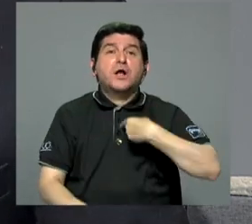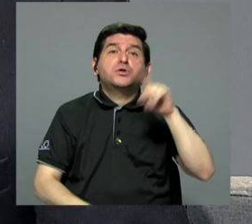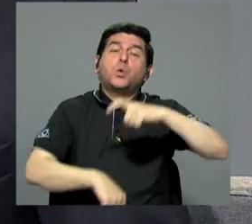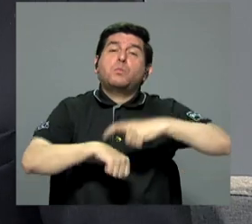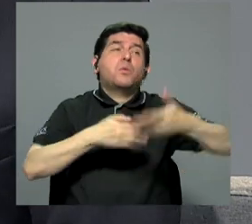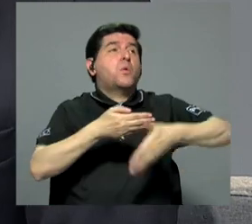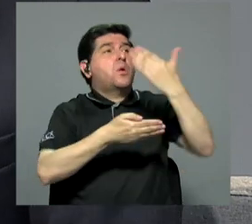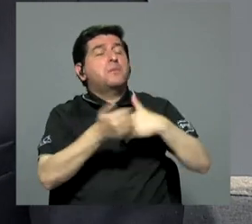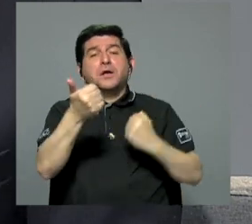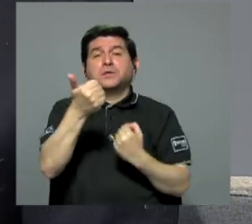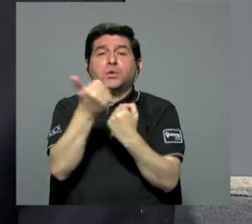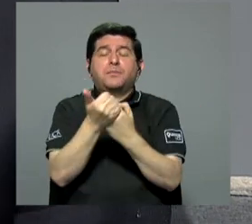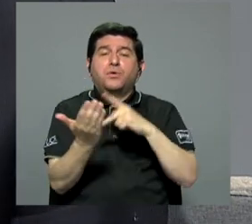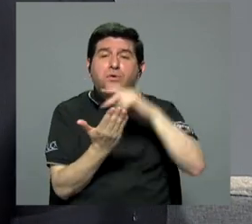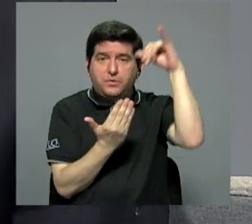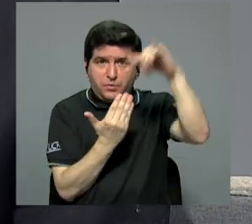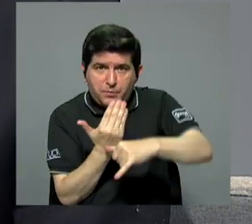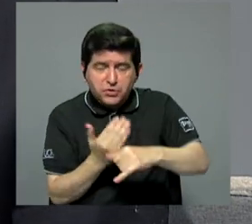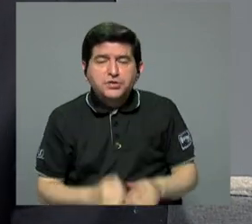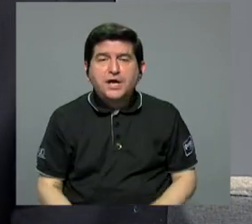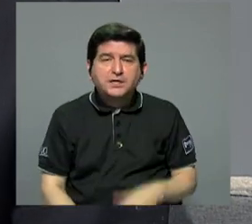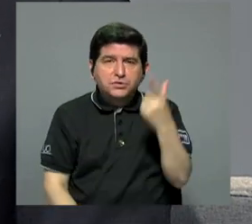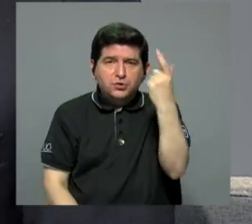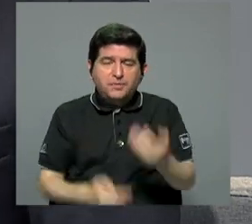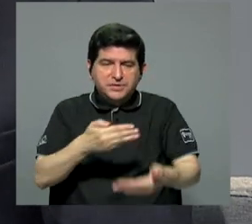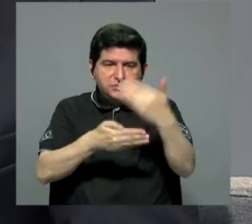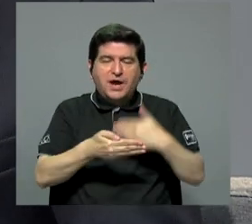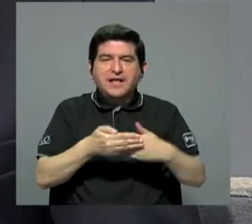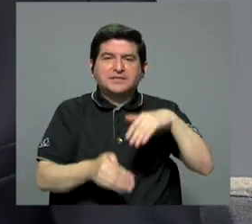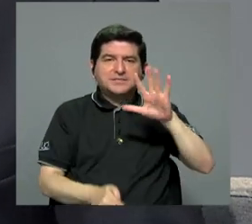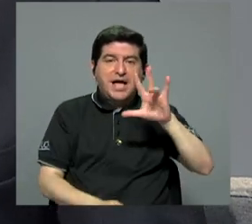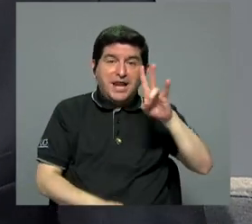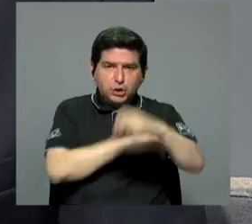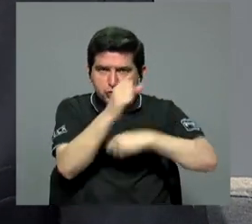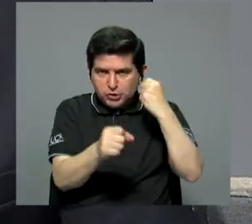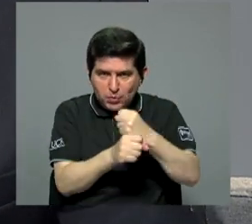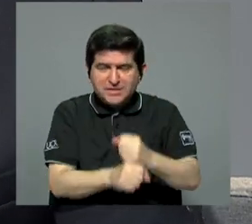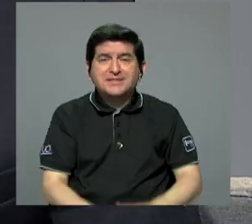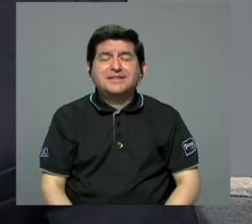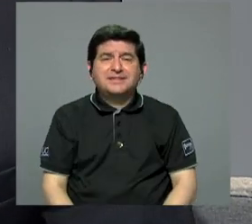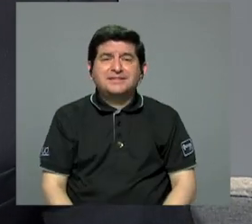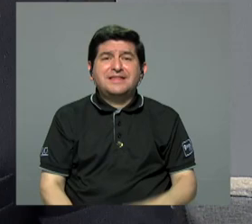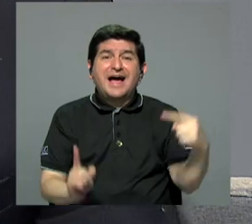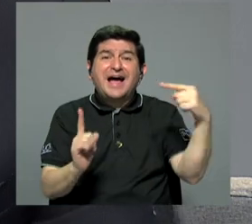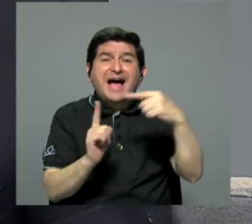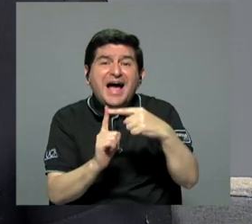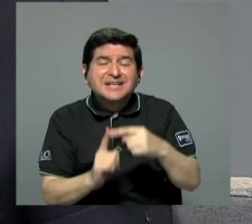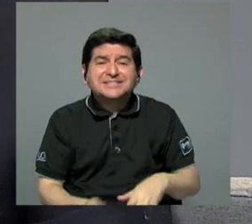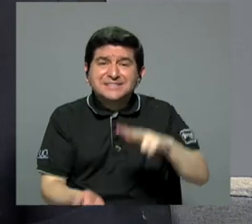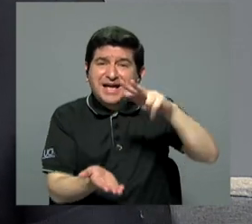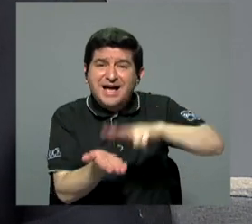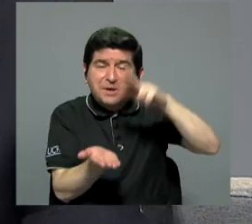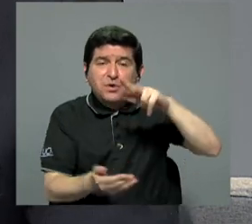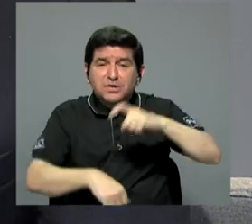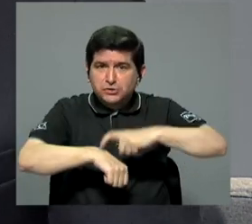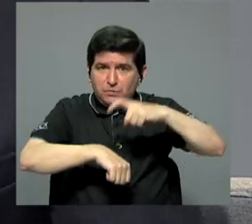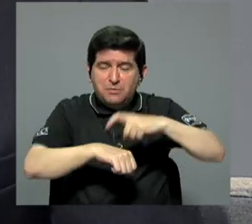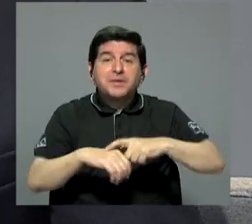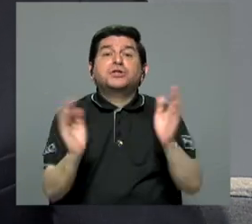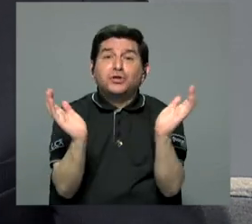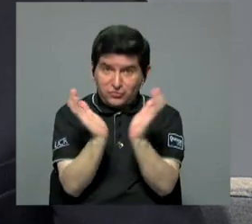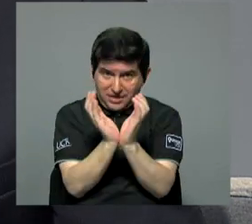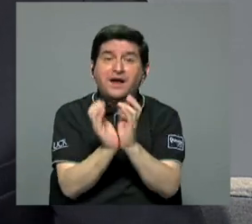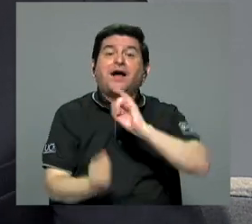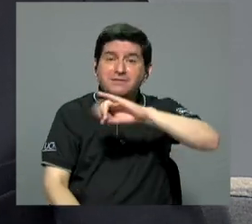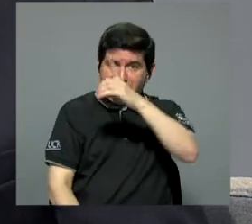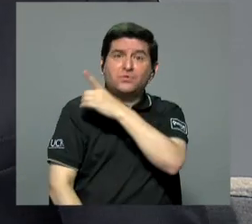yo en algún momento el apoyo al proyecto de la pensión anticipada a 57 años, que tuve hasta llegar, llegué a tener hasta el aval en algún momento de la Caja del